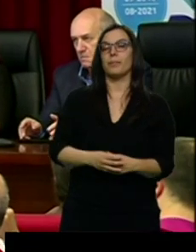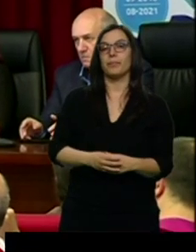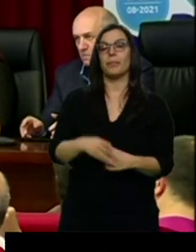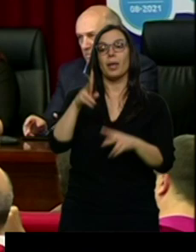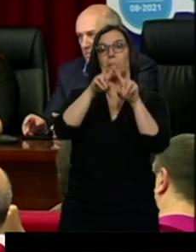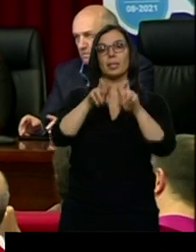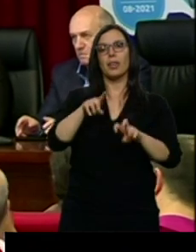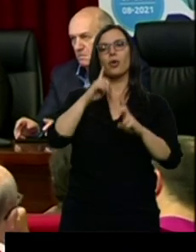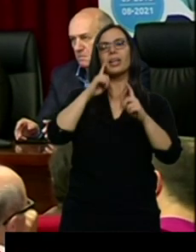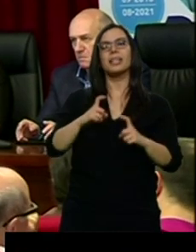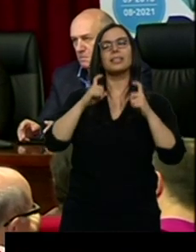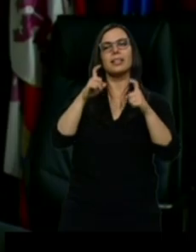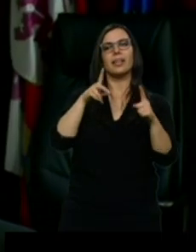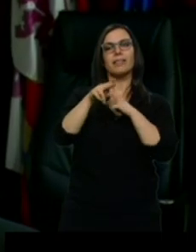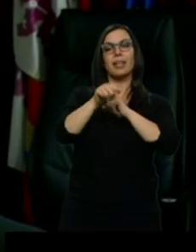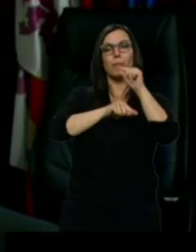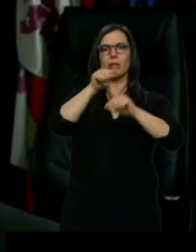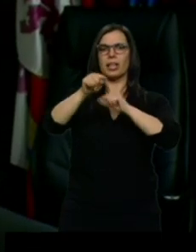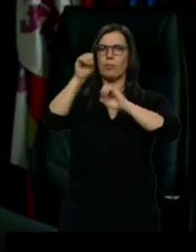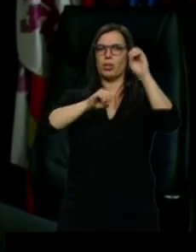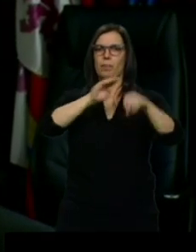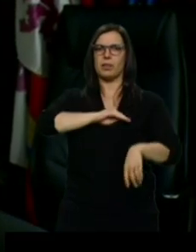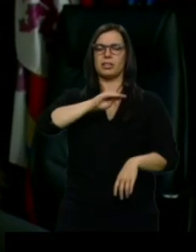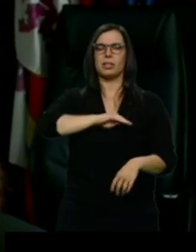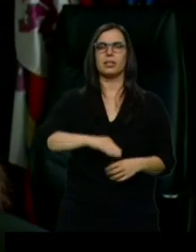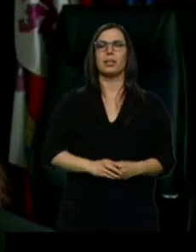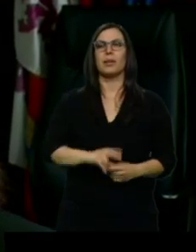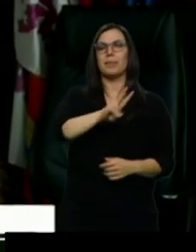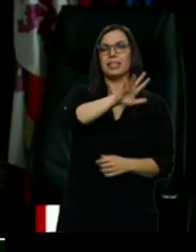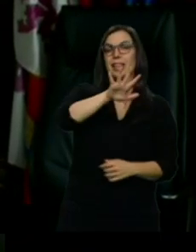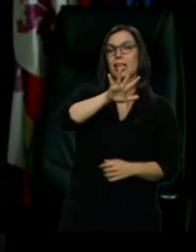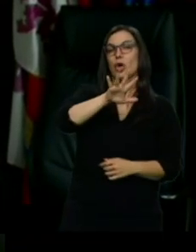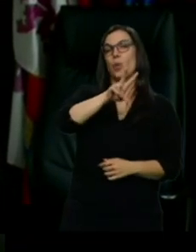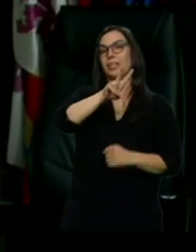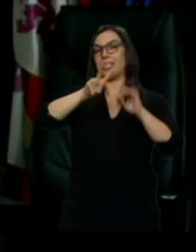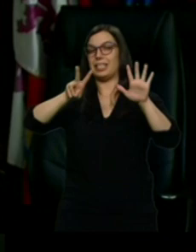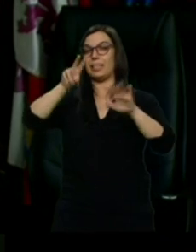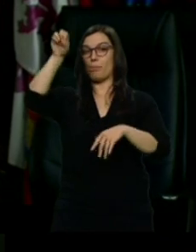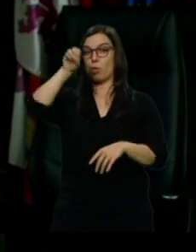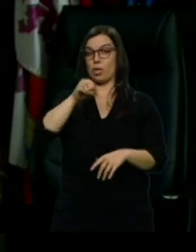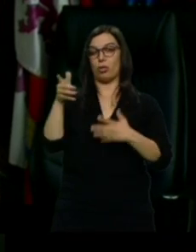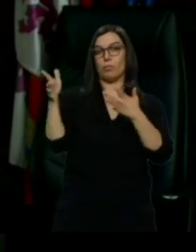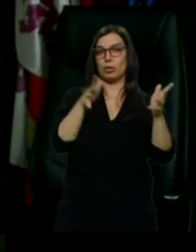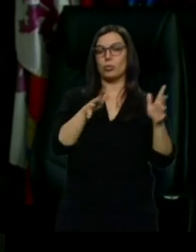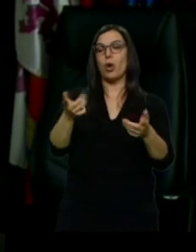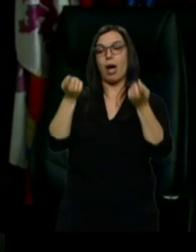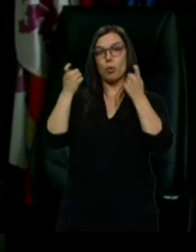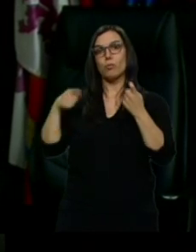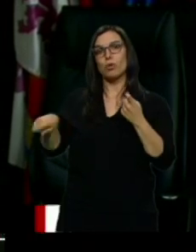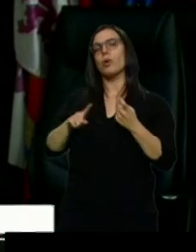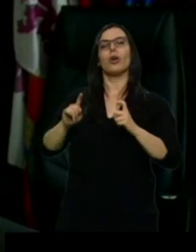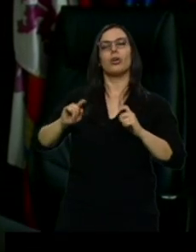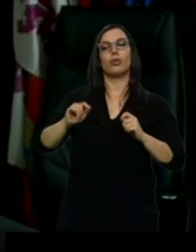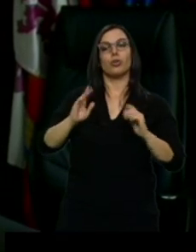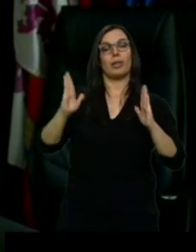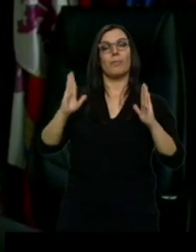el importante porcentaje de infecciones. Están entre el 25 y el 27% de alumnos que pueden verse durante sus prácticas